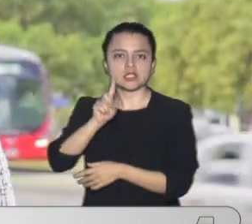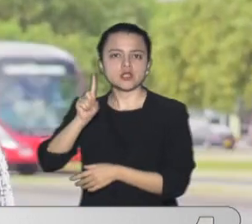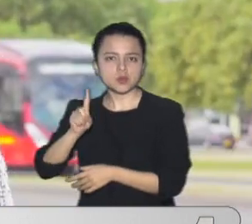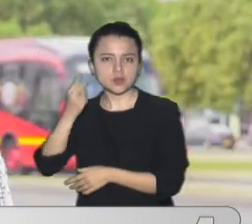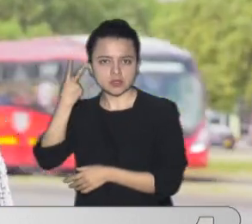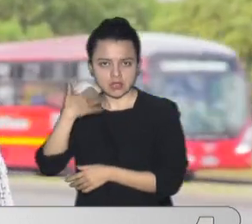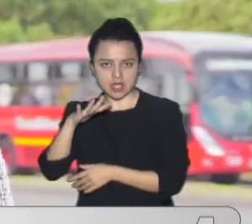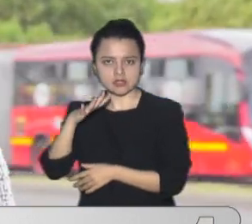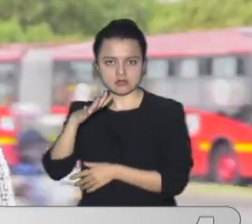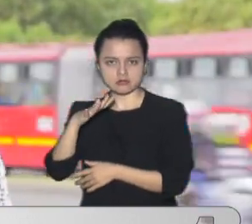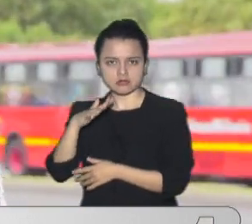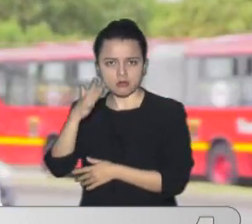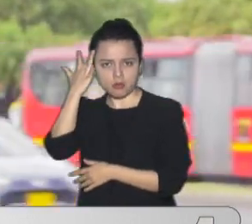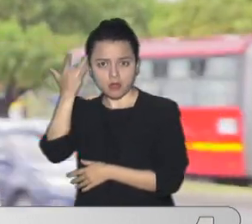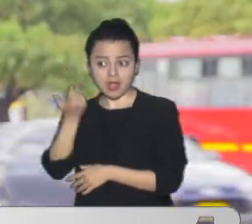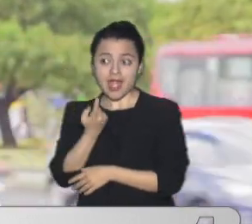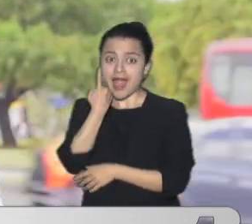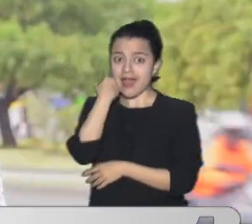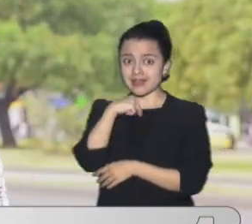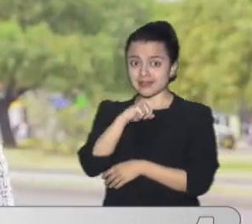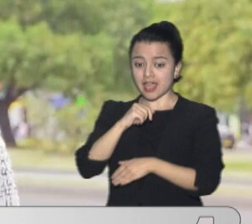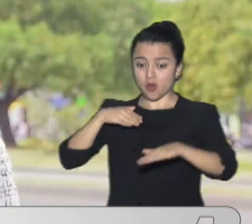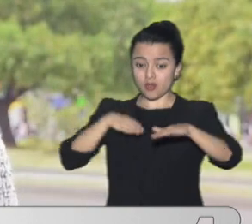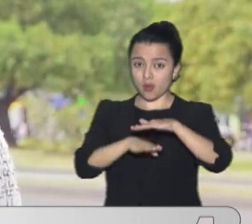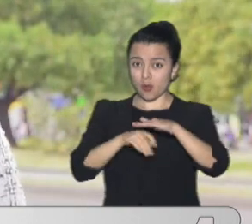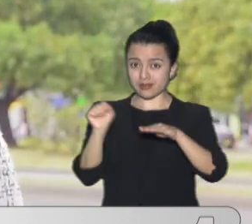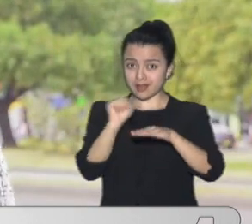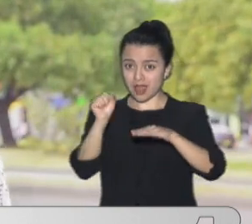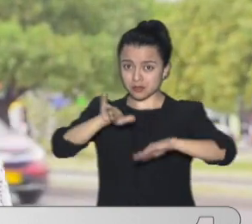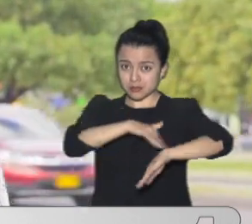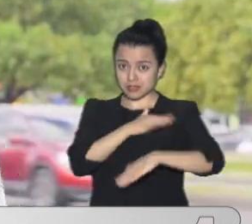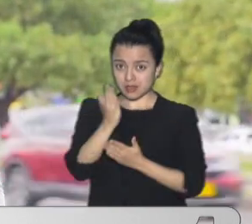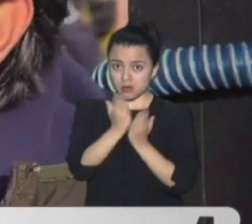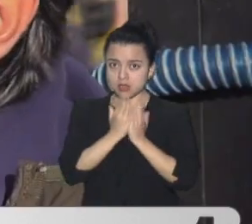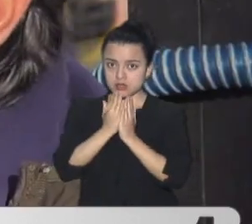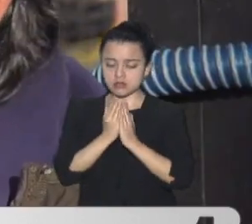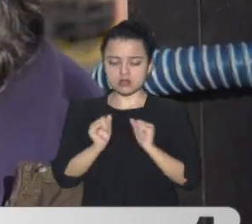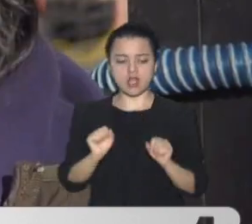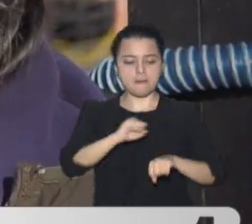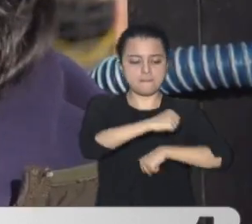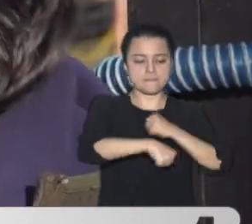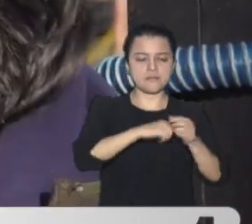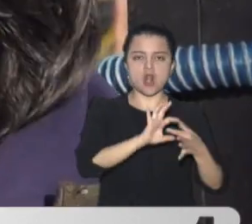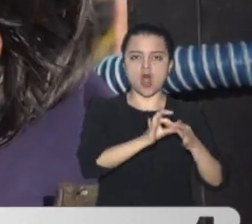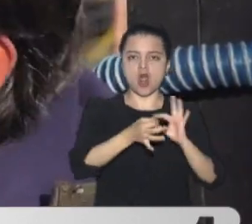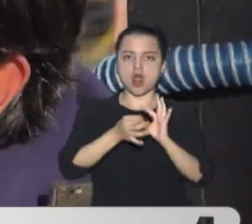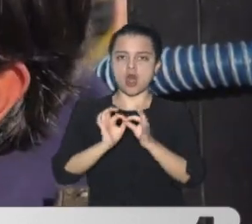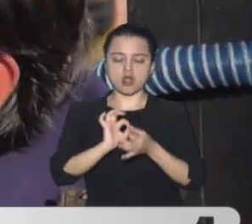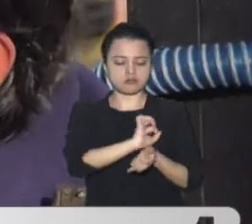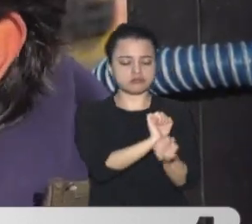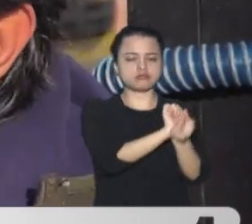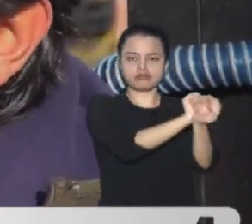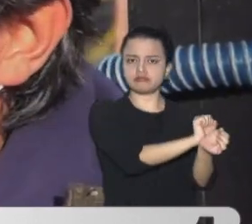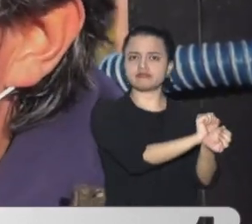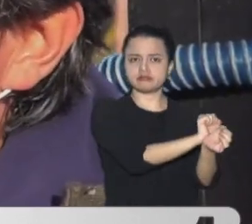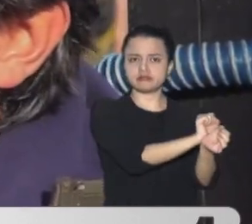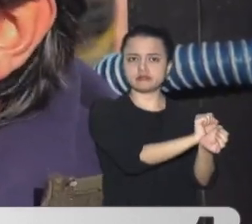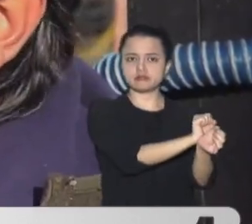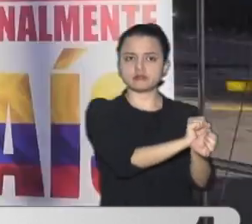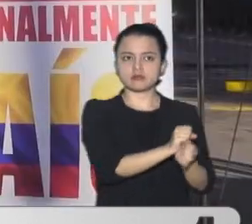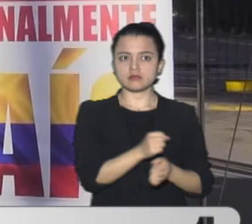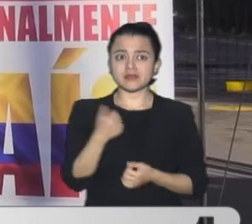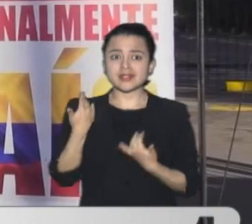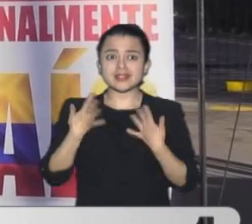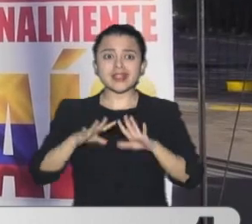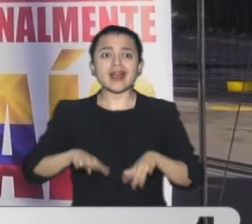ayer Se encadenó Al parqueadero De estas instalaciones El proceso De convalidación Del galeno Lleva 14